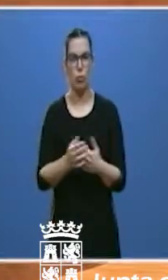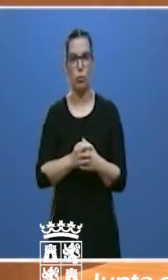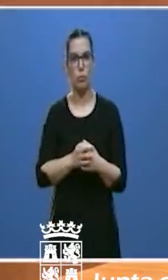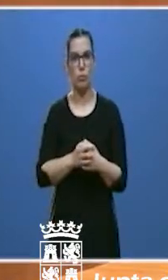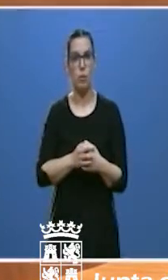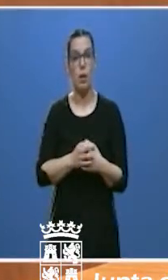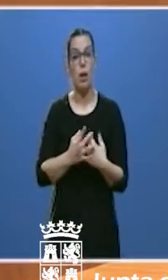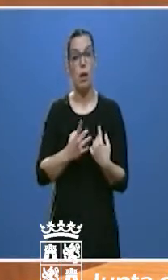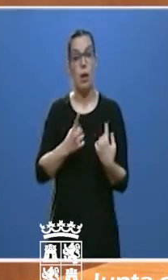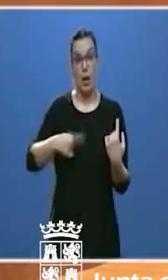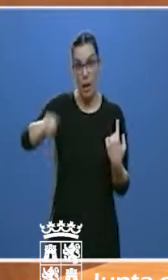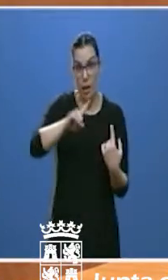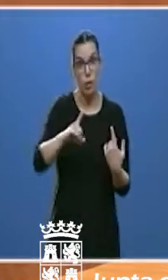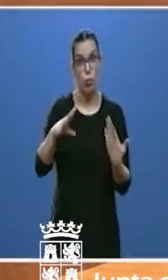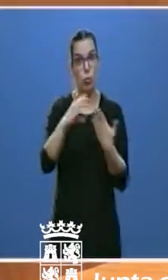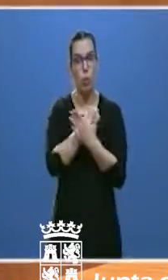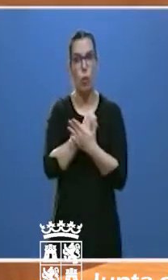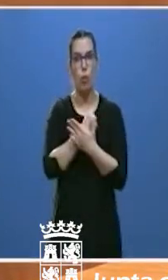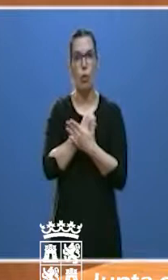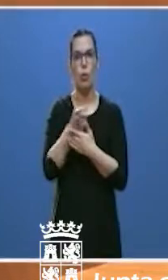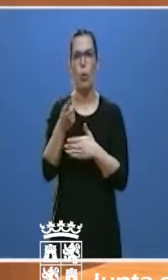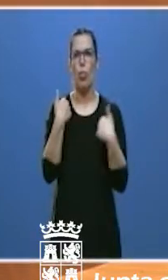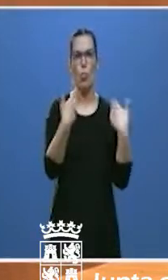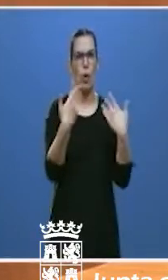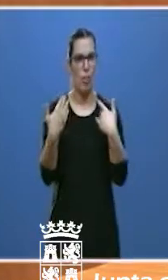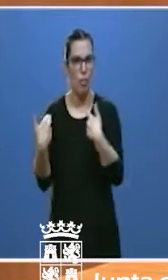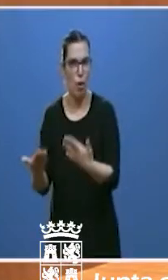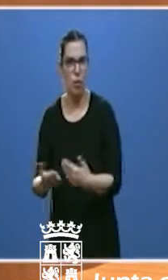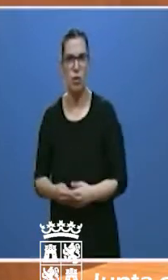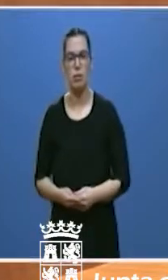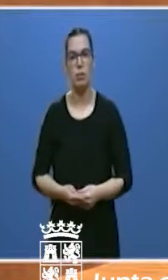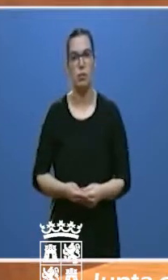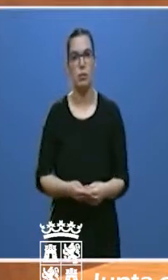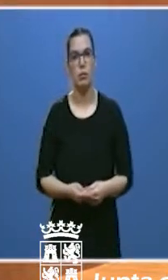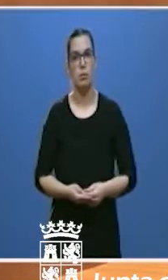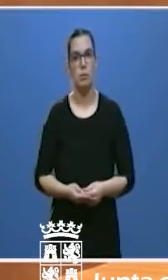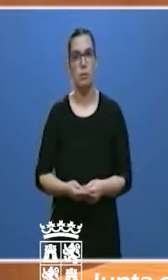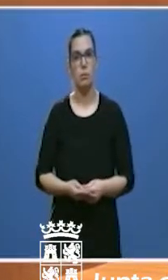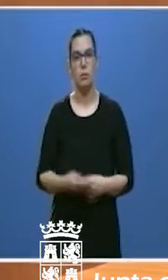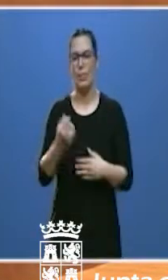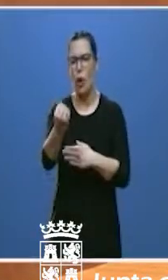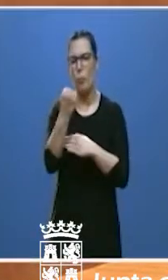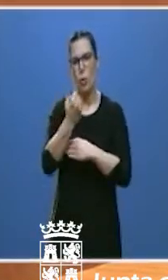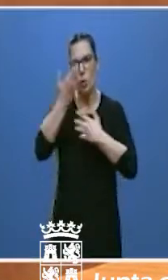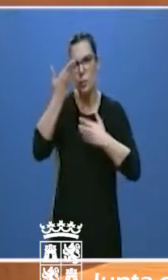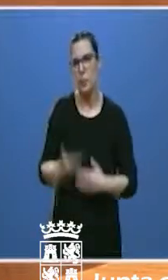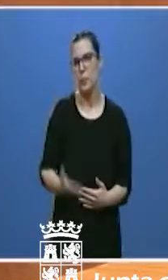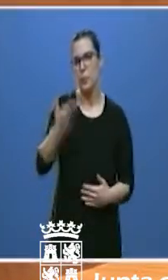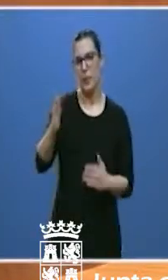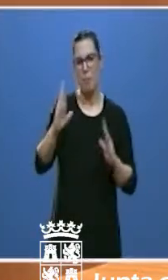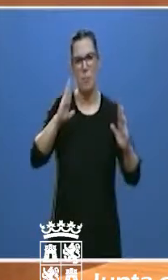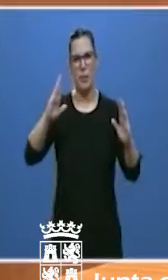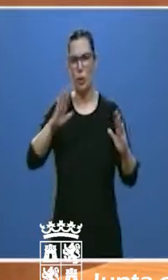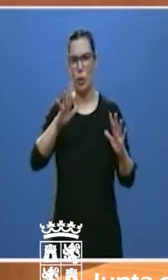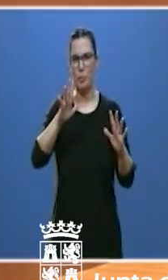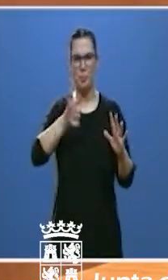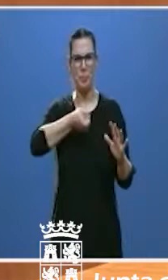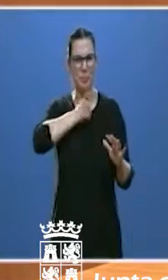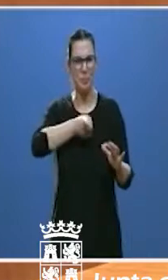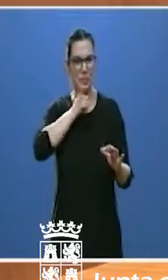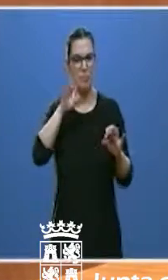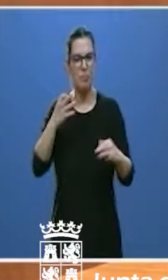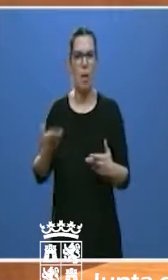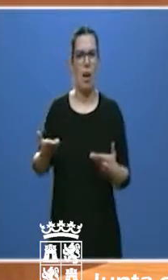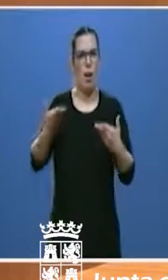a todas ellas que han realizado donaciones en un apoyo fundamental, en un momento crítico, a nuestro